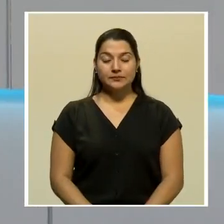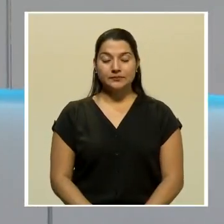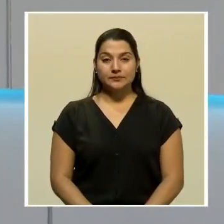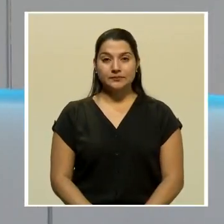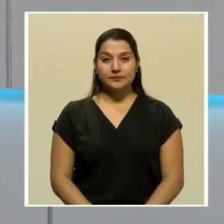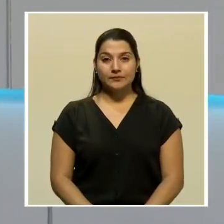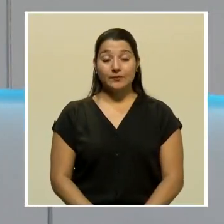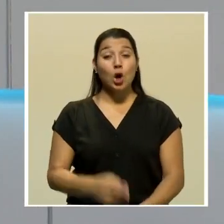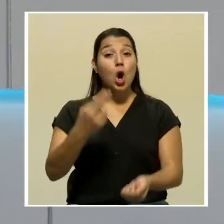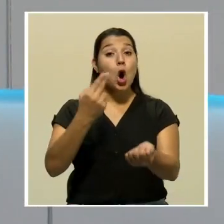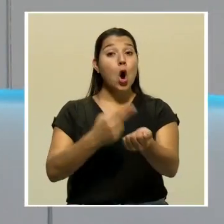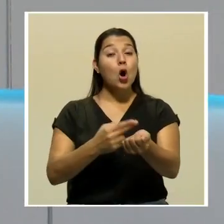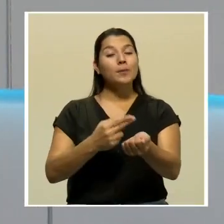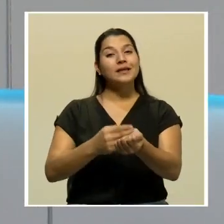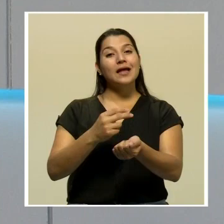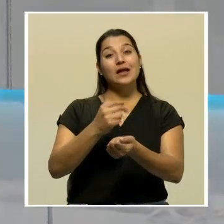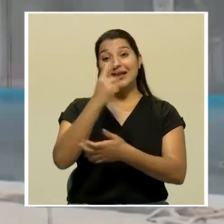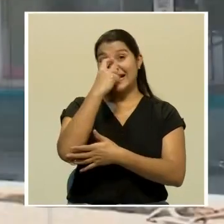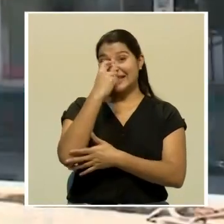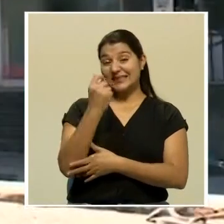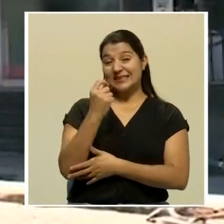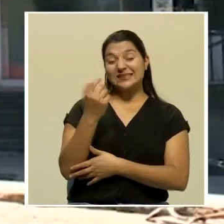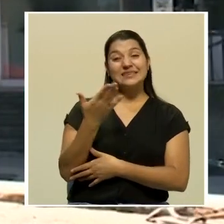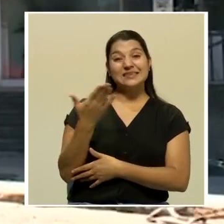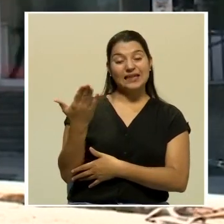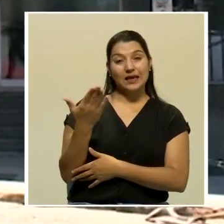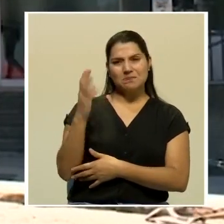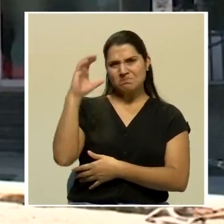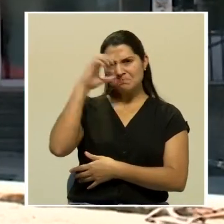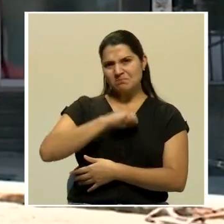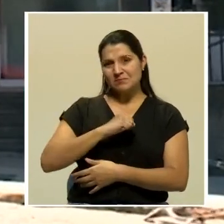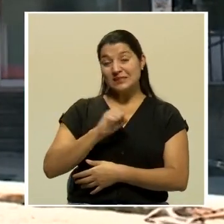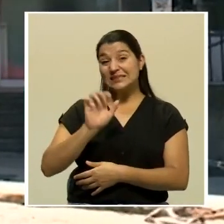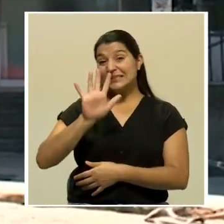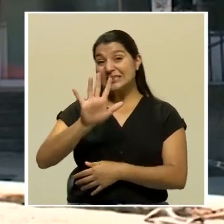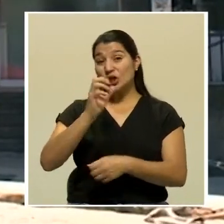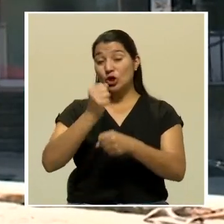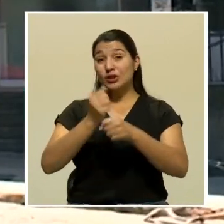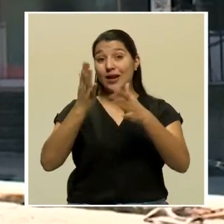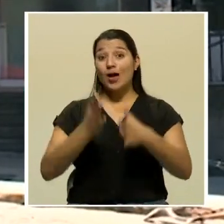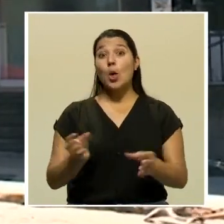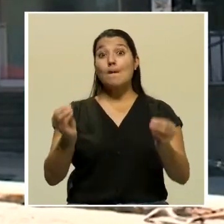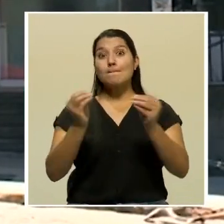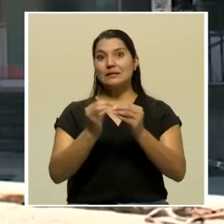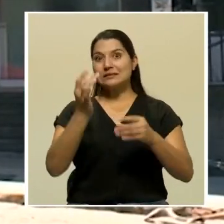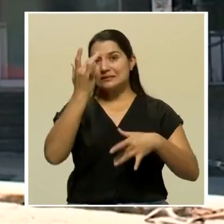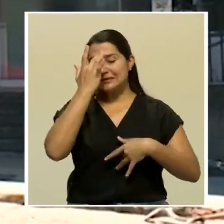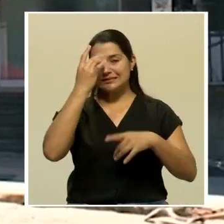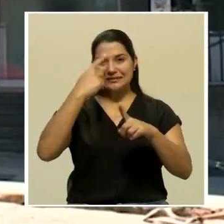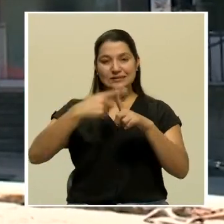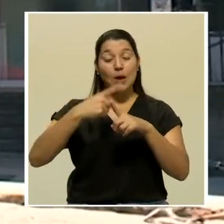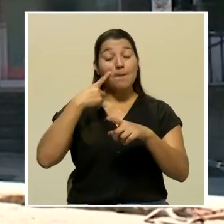Y el hospital Rafael Ángel Calderón Guardia detectó otros cinco funcionarios positivos por COVID-19,